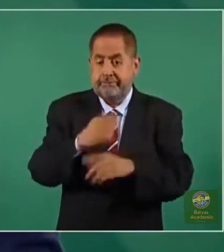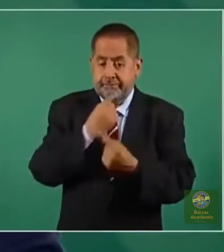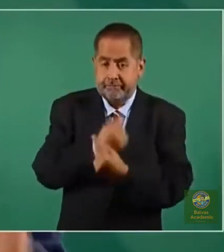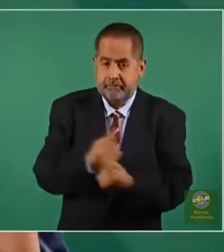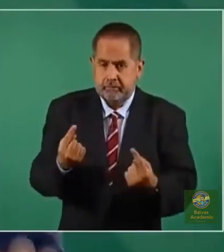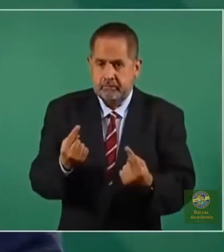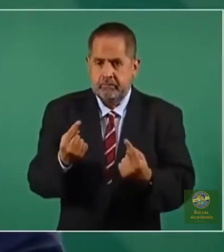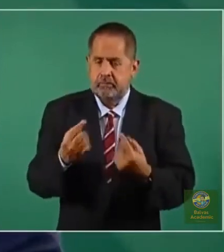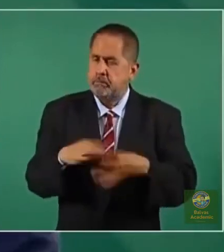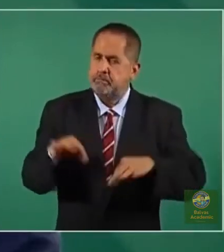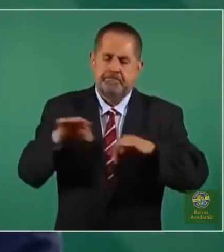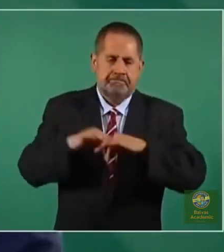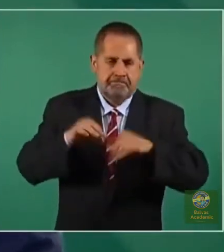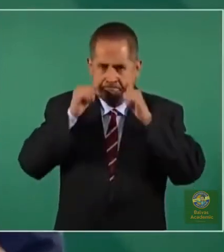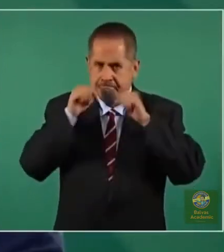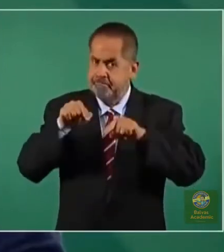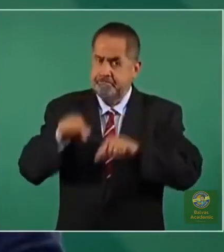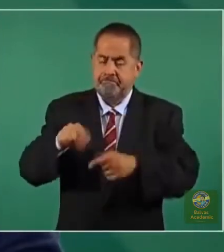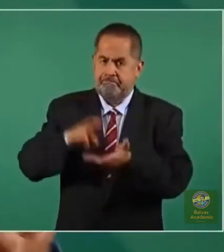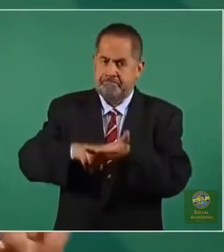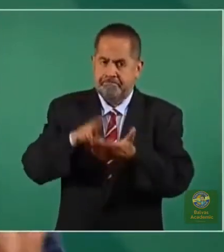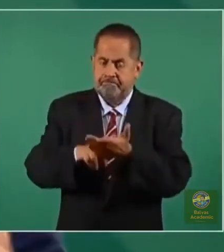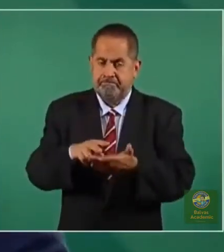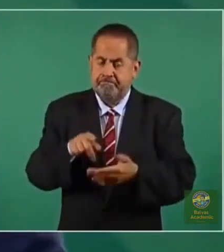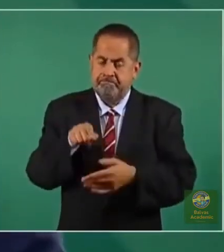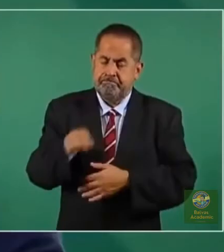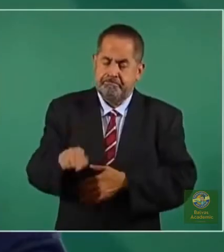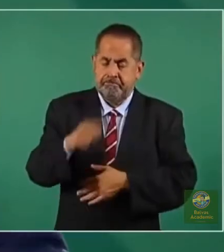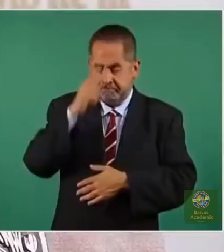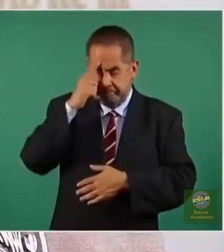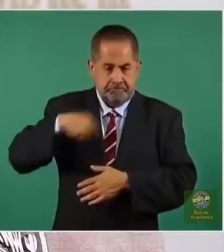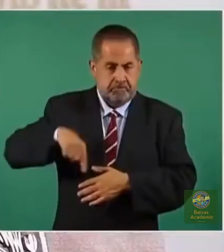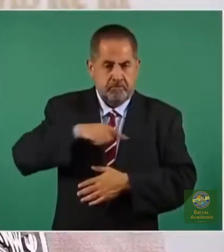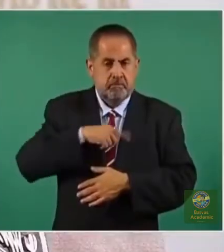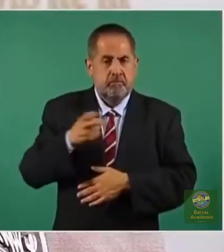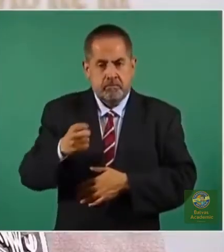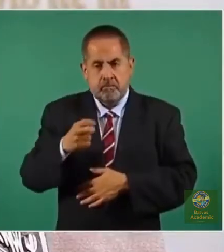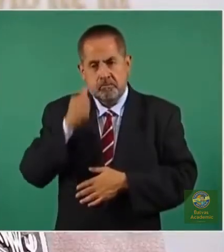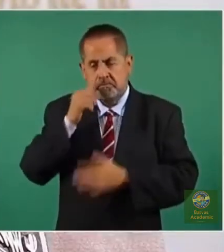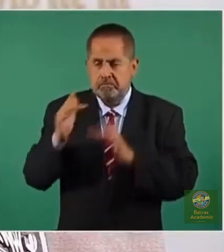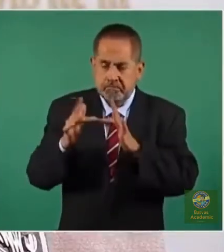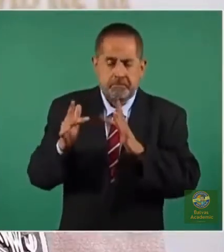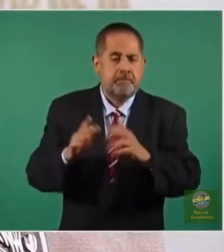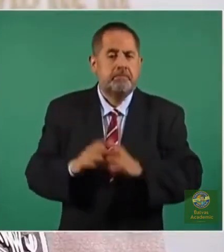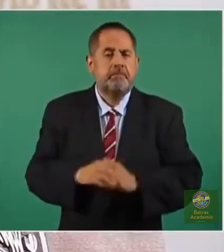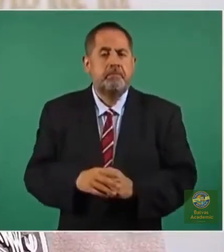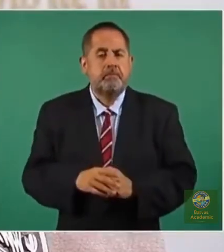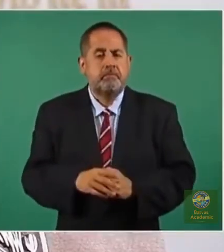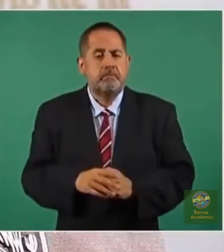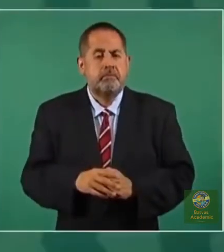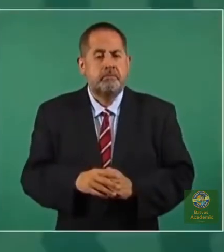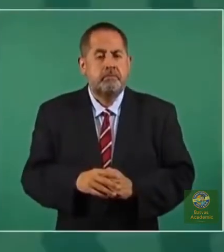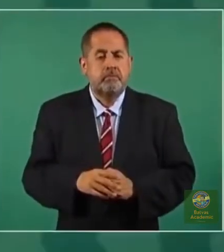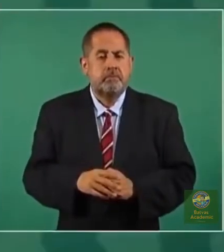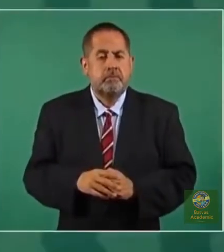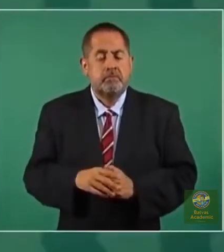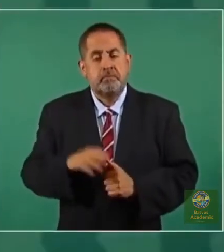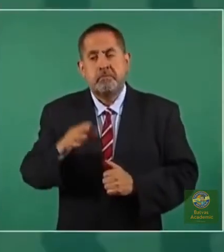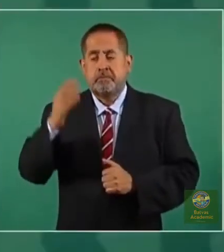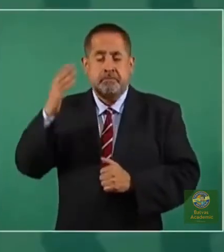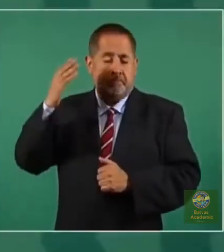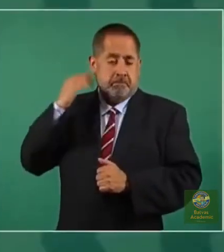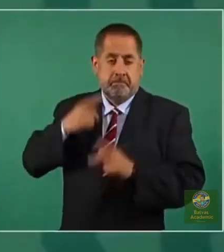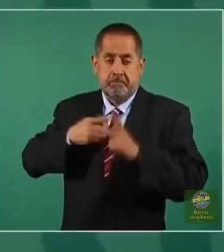fue en todo momento un asunto de gran importancia como lo es y lo monitoreamos. Desde tempranas fechas en la